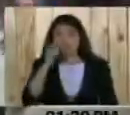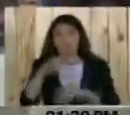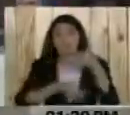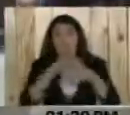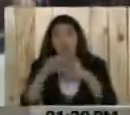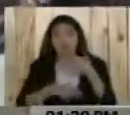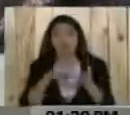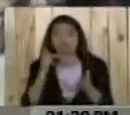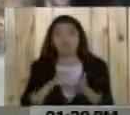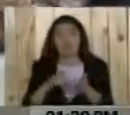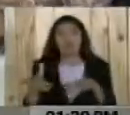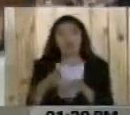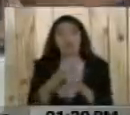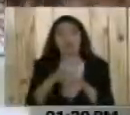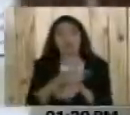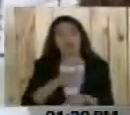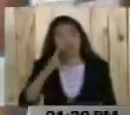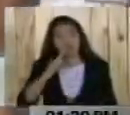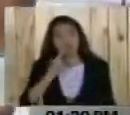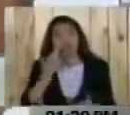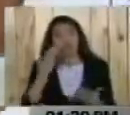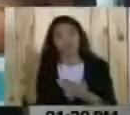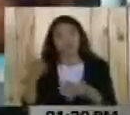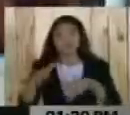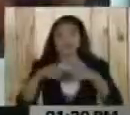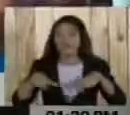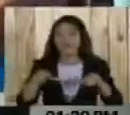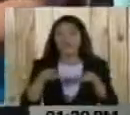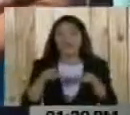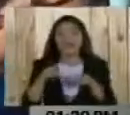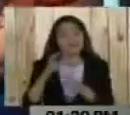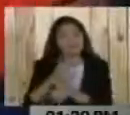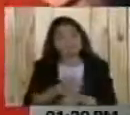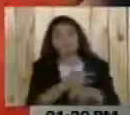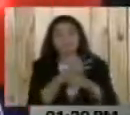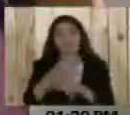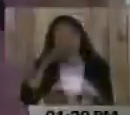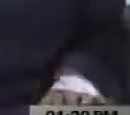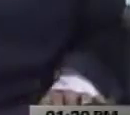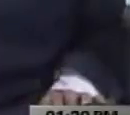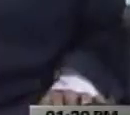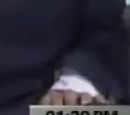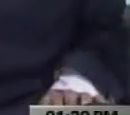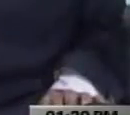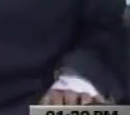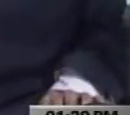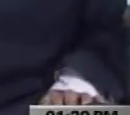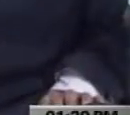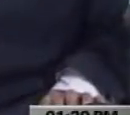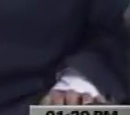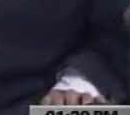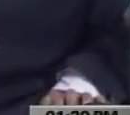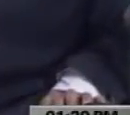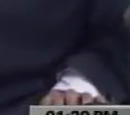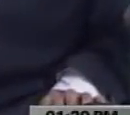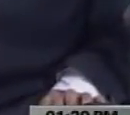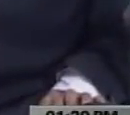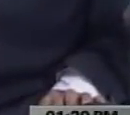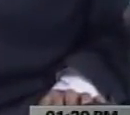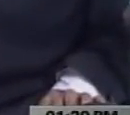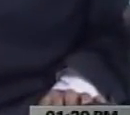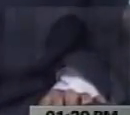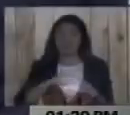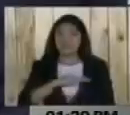labor que realiza el gobierno bolivariano para generar espacios de recreación para el pueblo venezolano. Y precisamente con la Misión